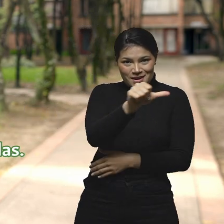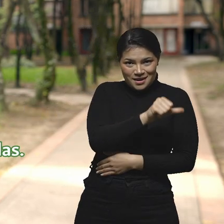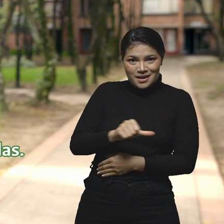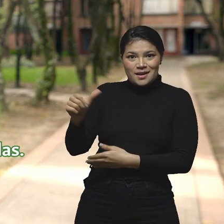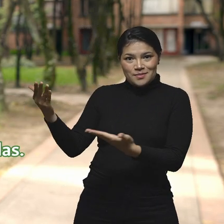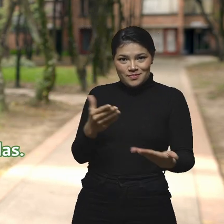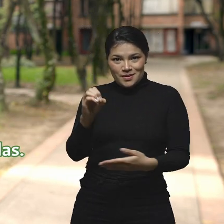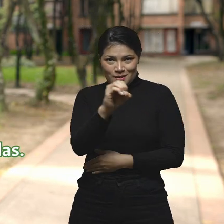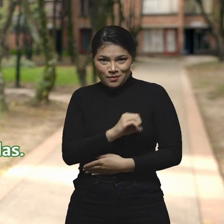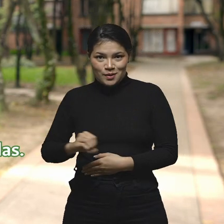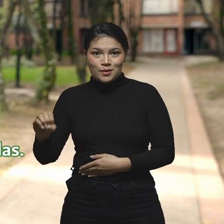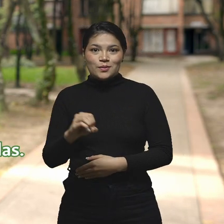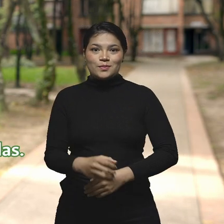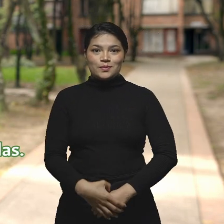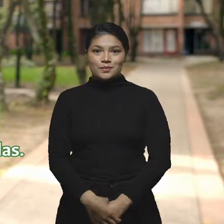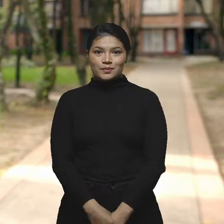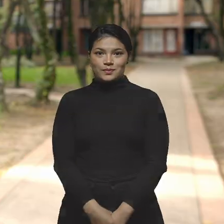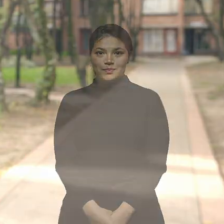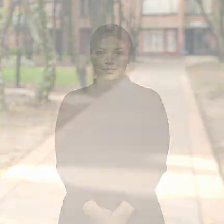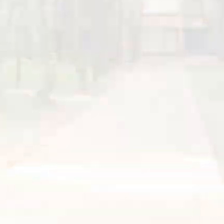Bienvenidos y bienvenidas.